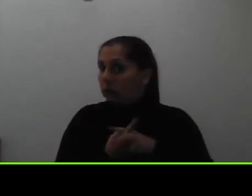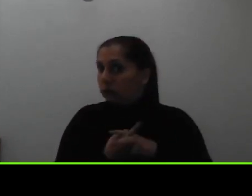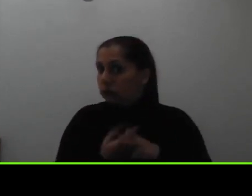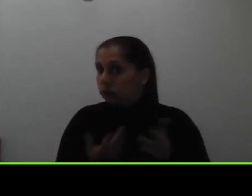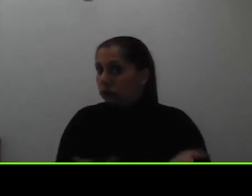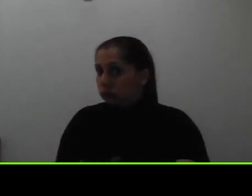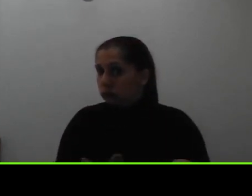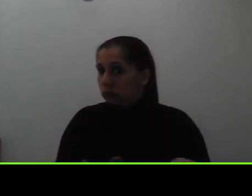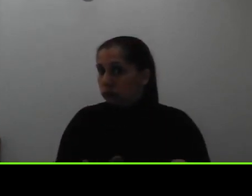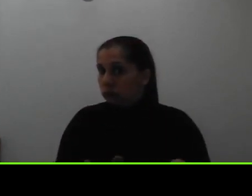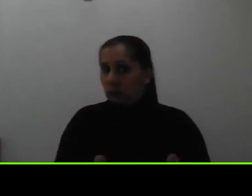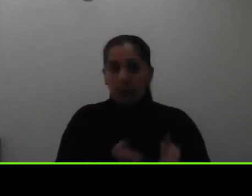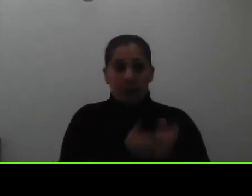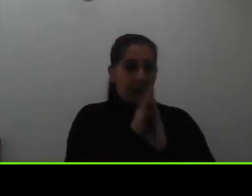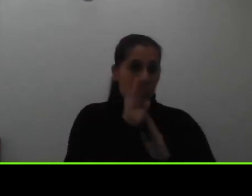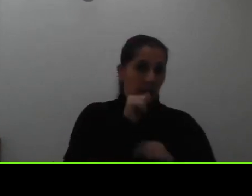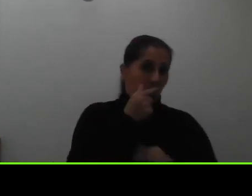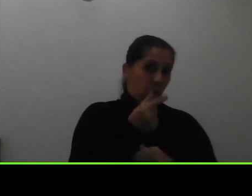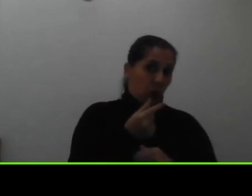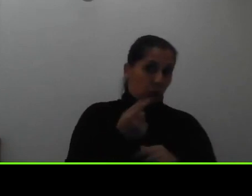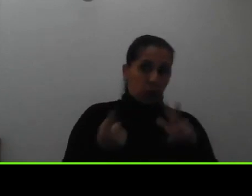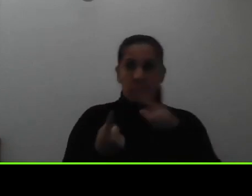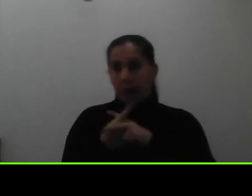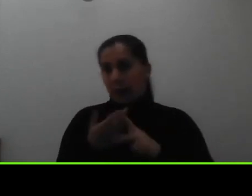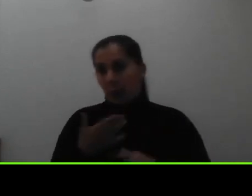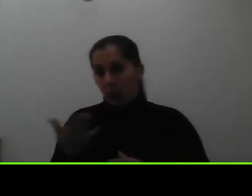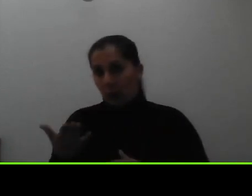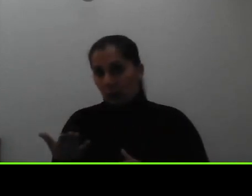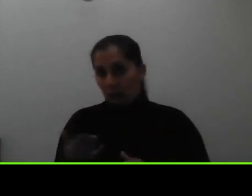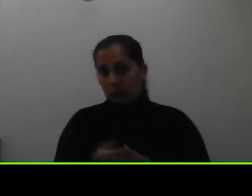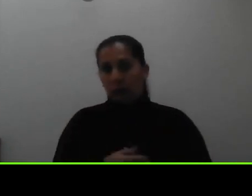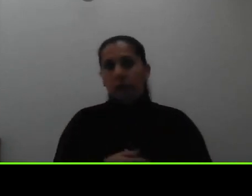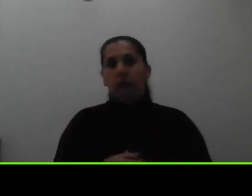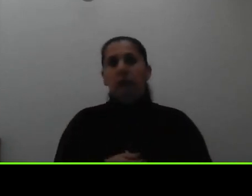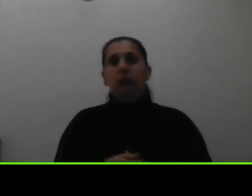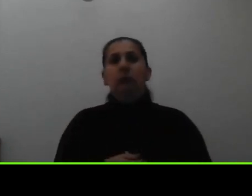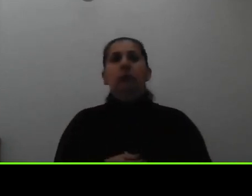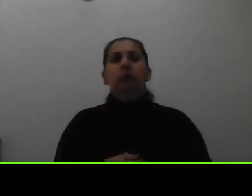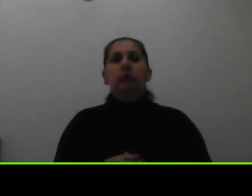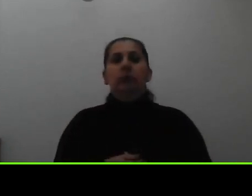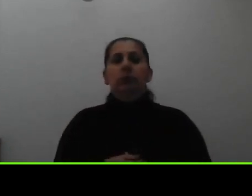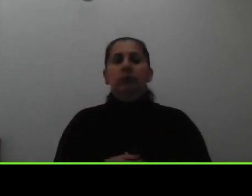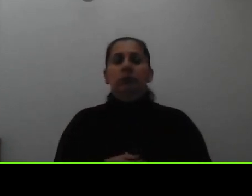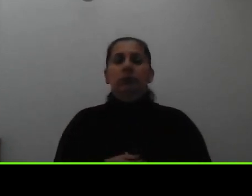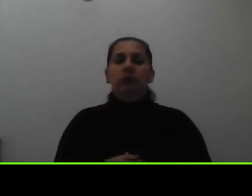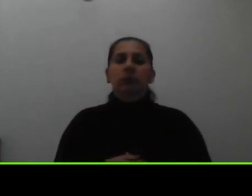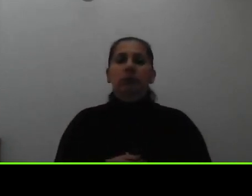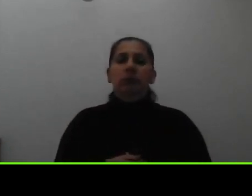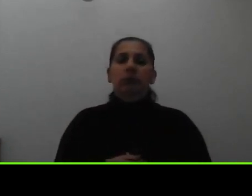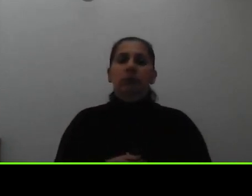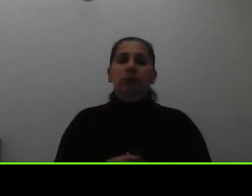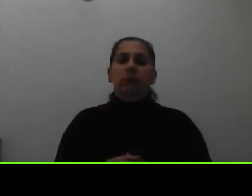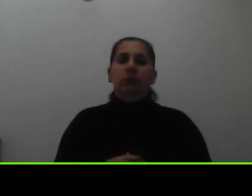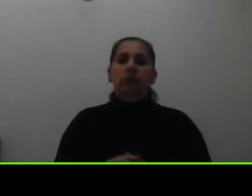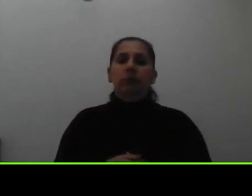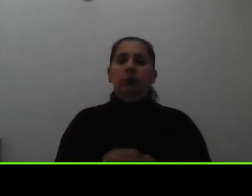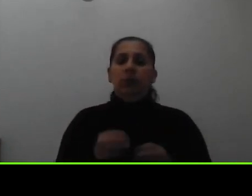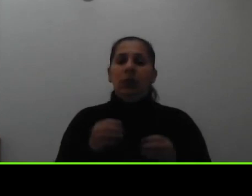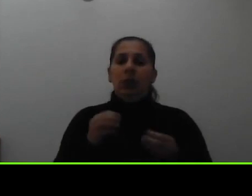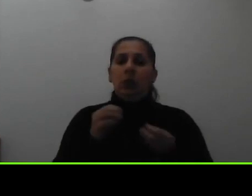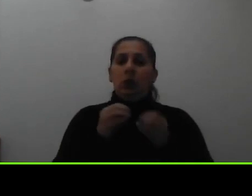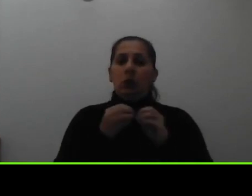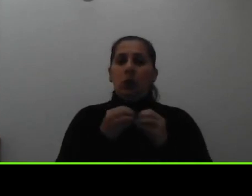realiza la solicitud en agosto y para cuando aplicaría la beca nos están consultando por el número del